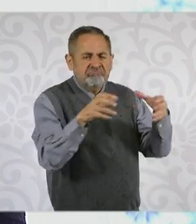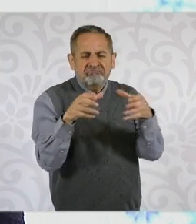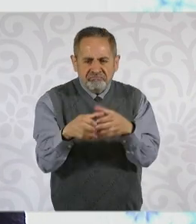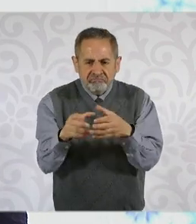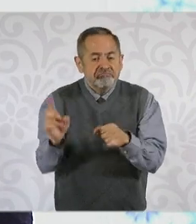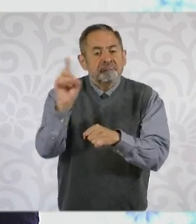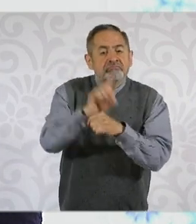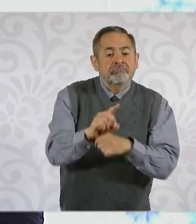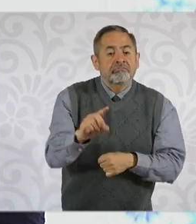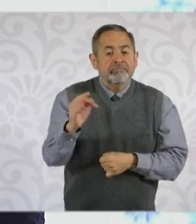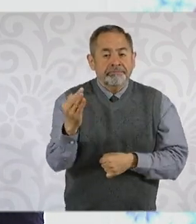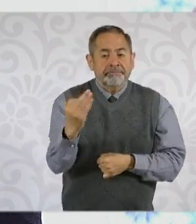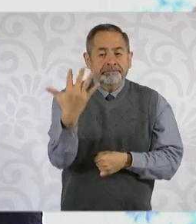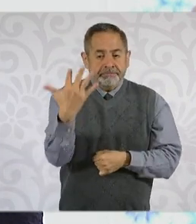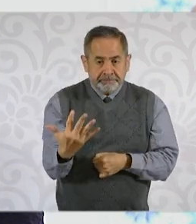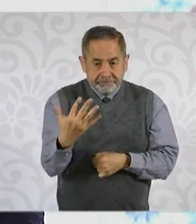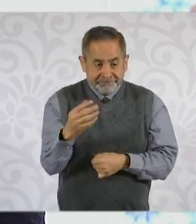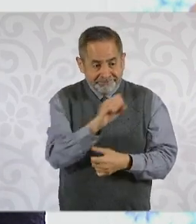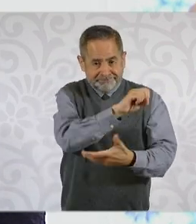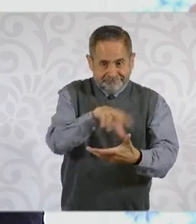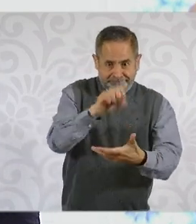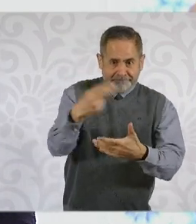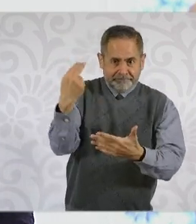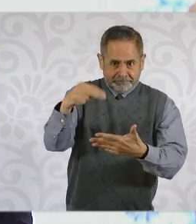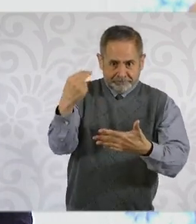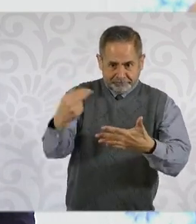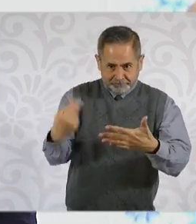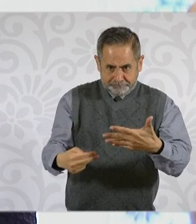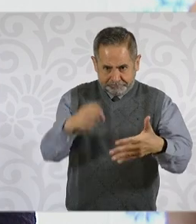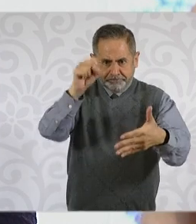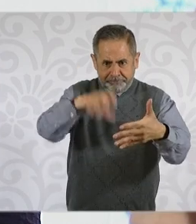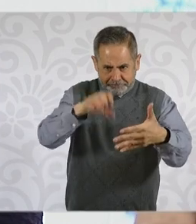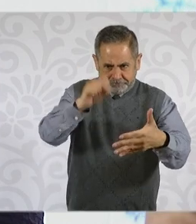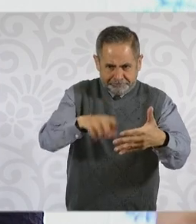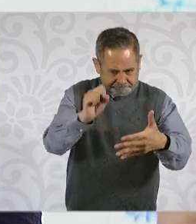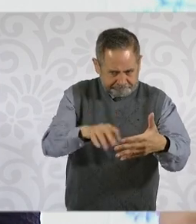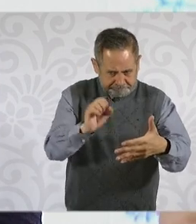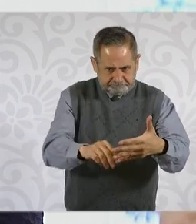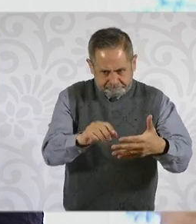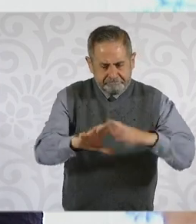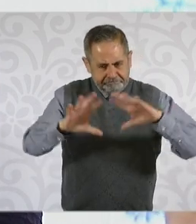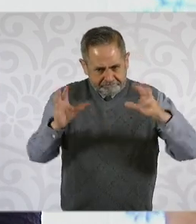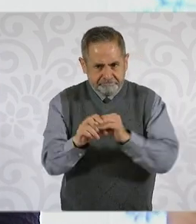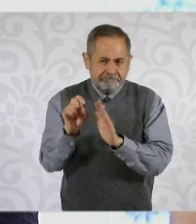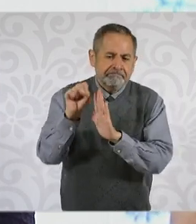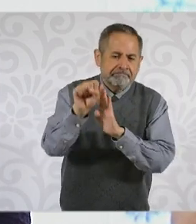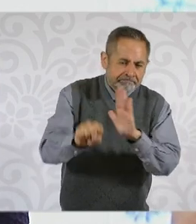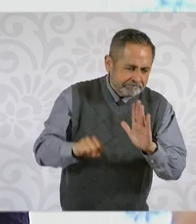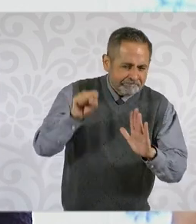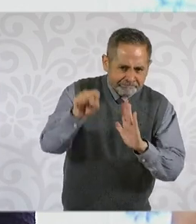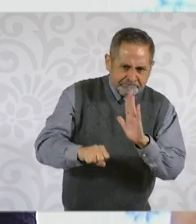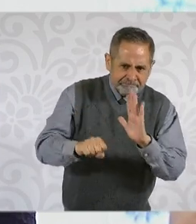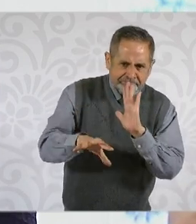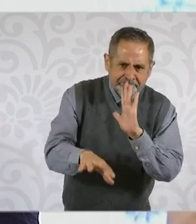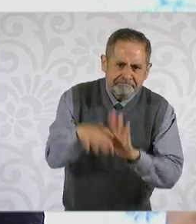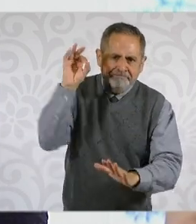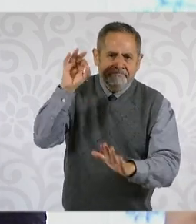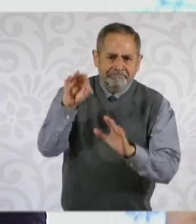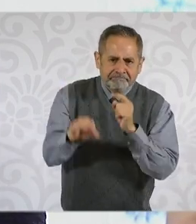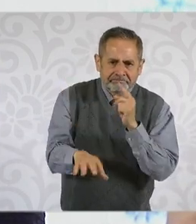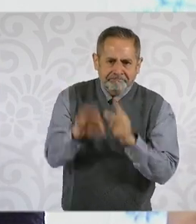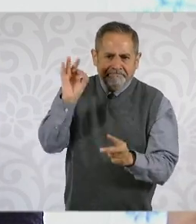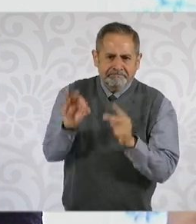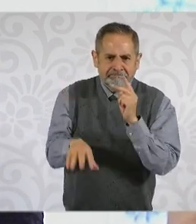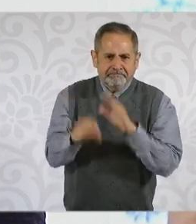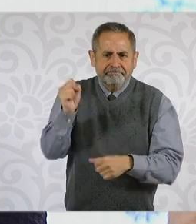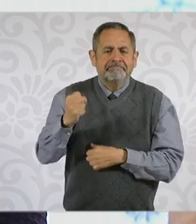se realizará la insaculación para depurar la lista de los aspirantes para obtener tres candidaturas